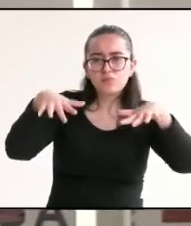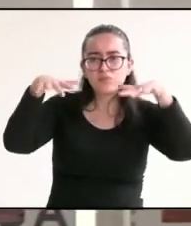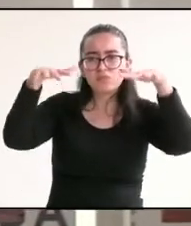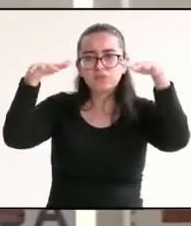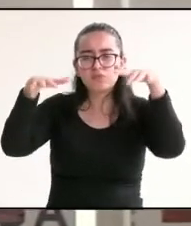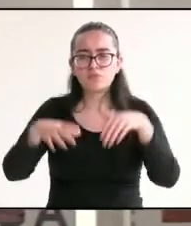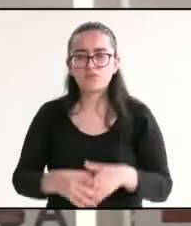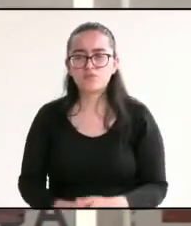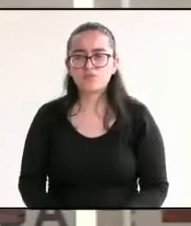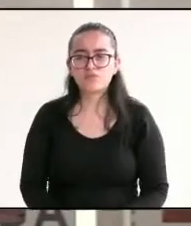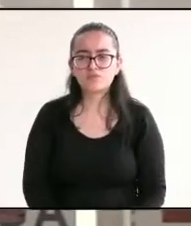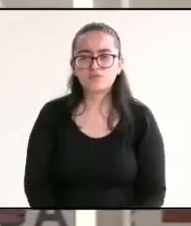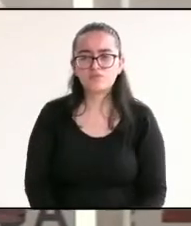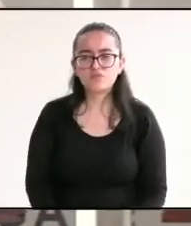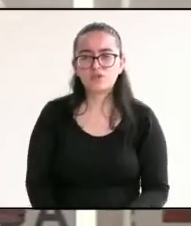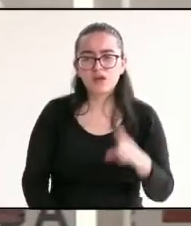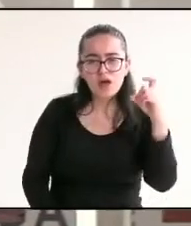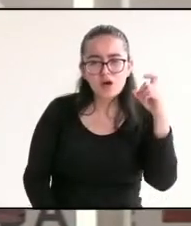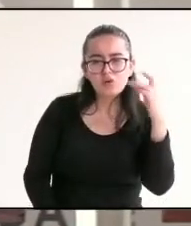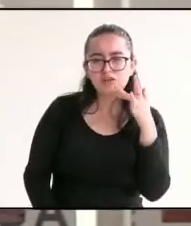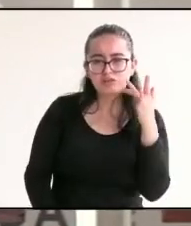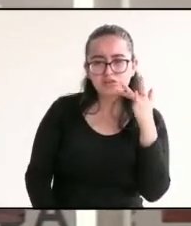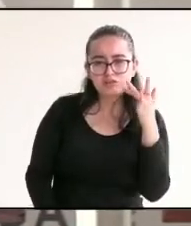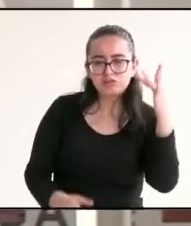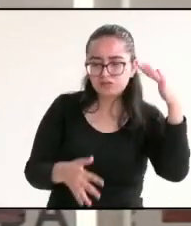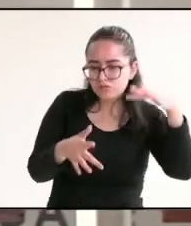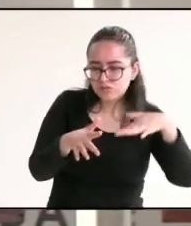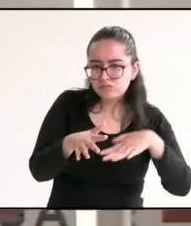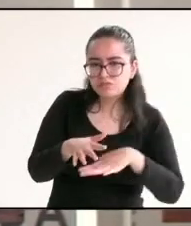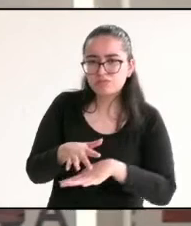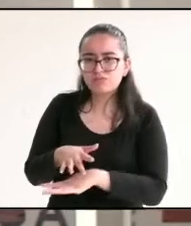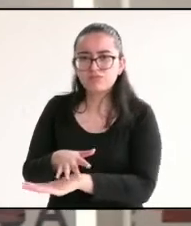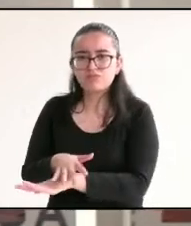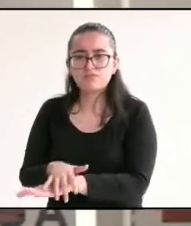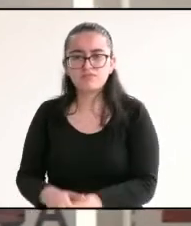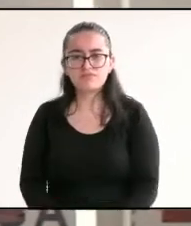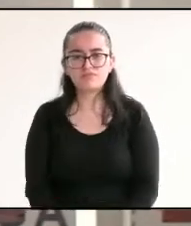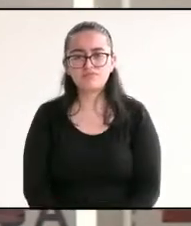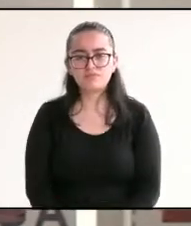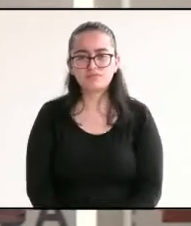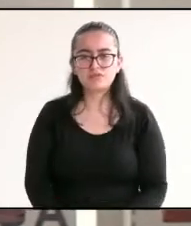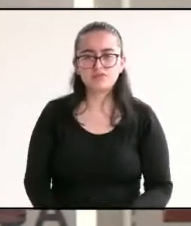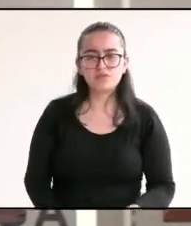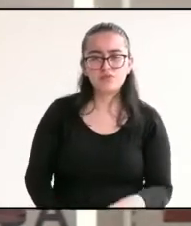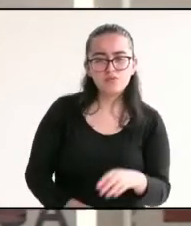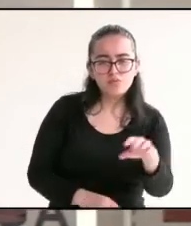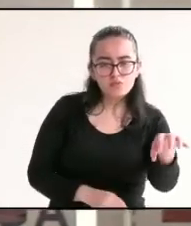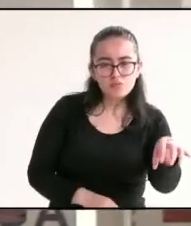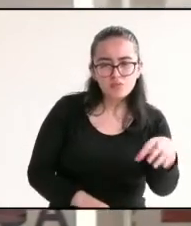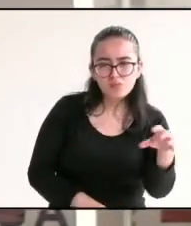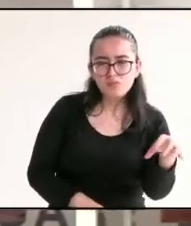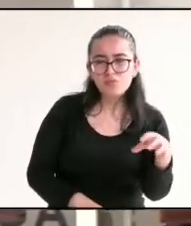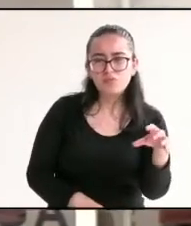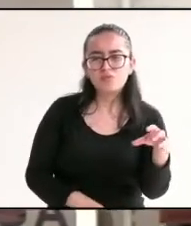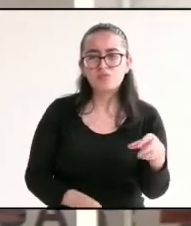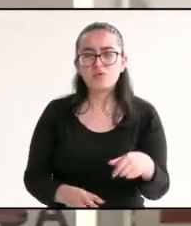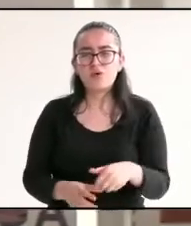sistema de tratamiento de aguas residuales con humedales, la gestión de los residuos sólidos, la implementación de la